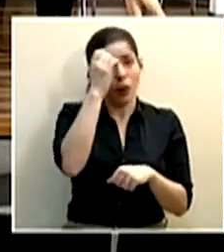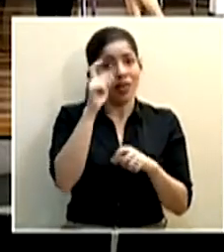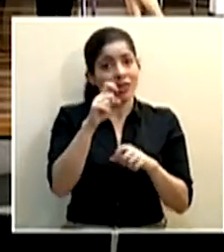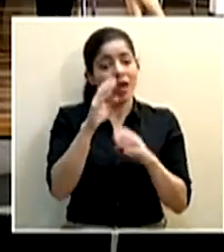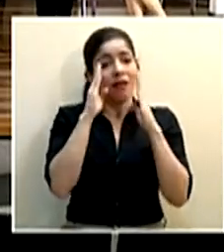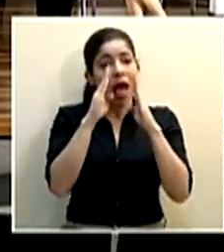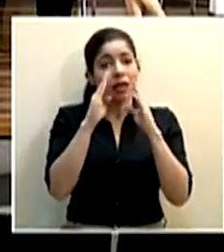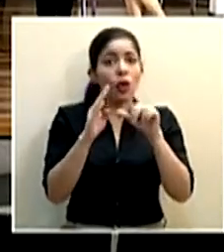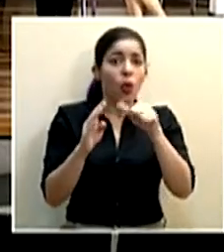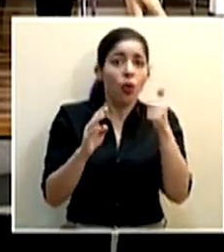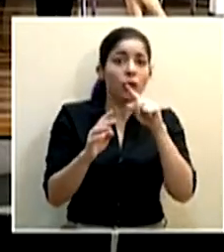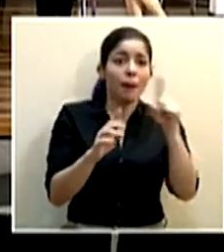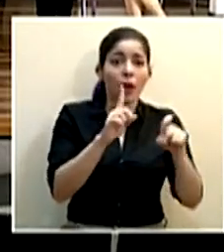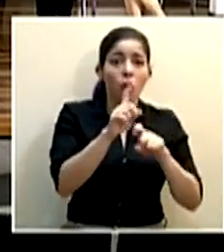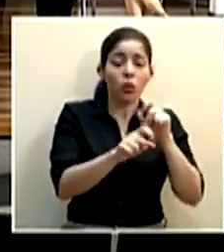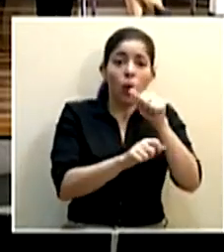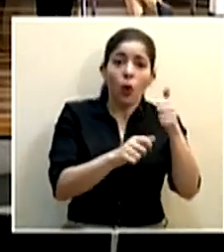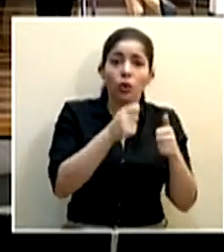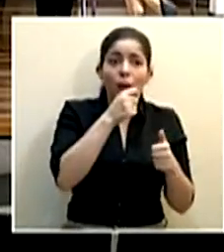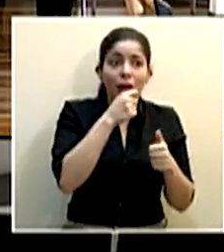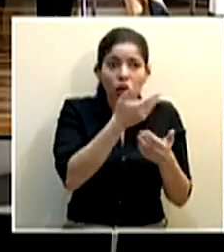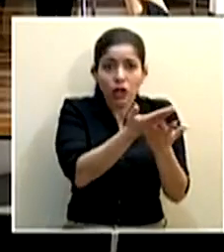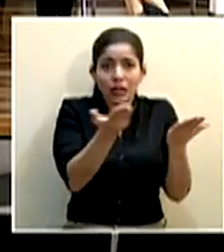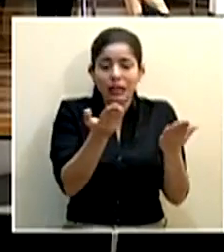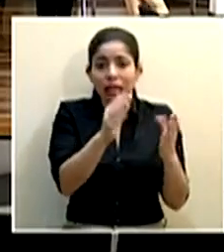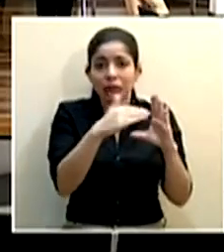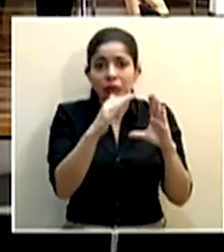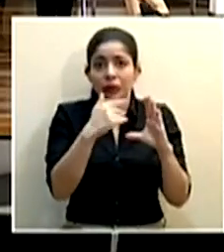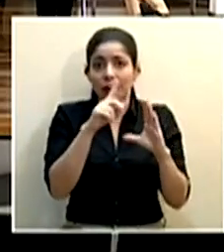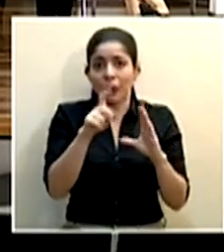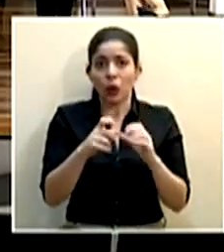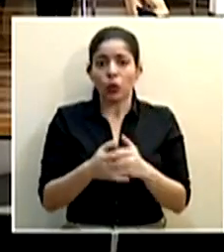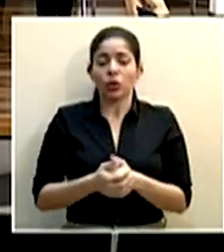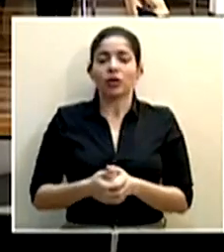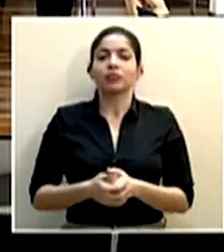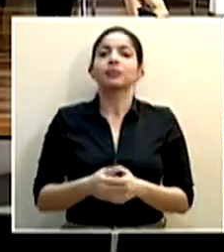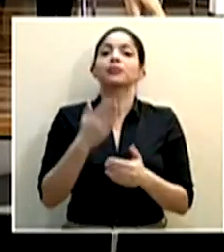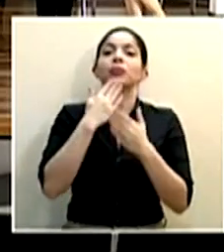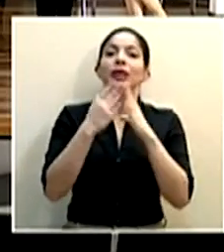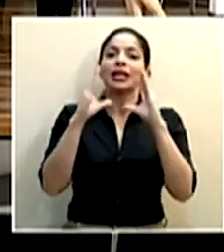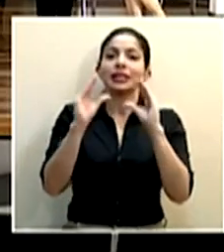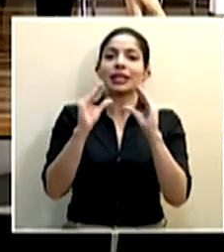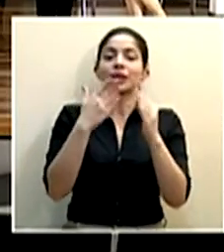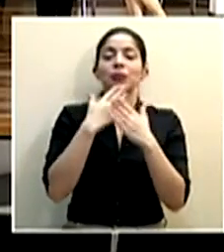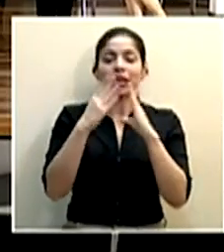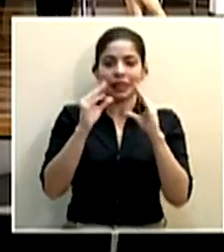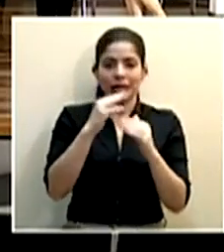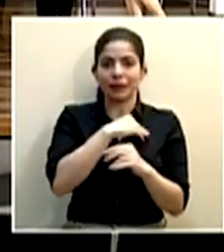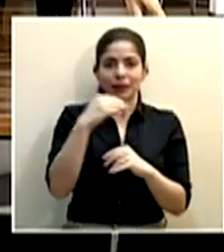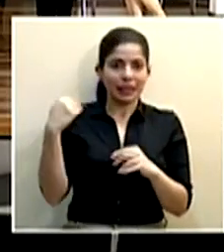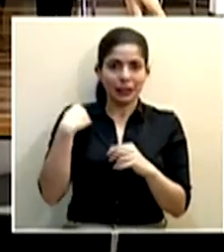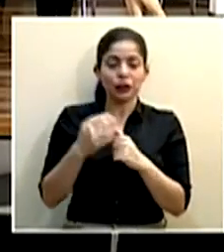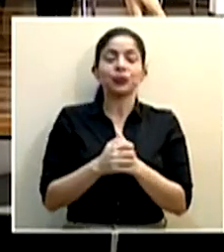las demás consultas de los colegas que nos están enviando las consultas por medio del chat. Buenas tardes, buenas tardes, ministros.